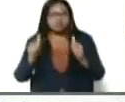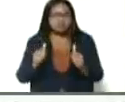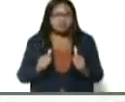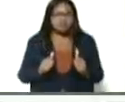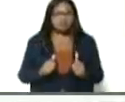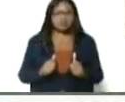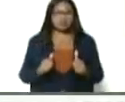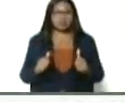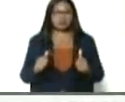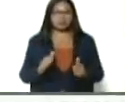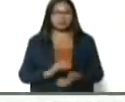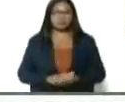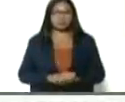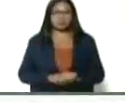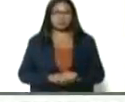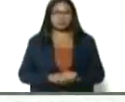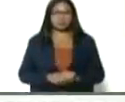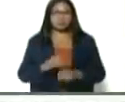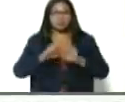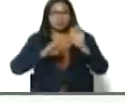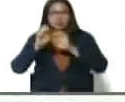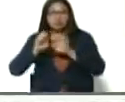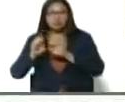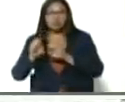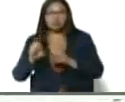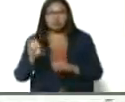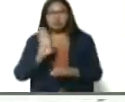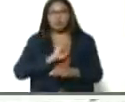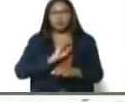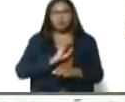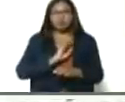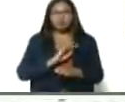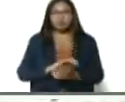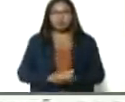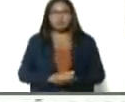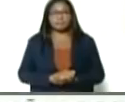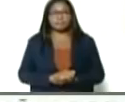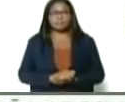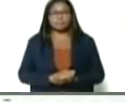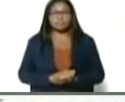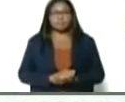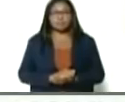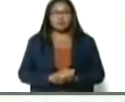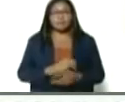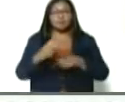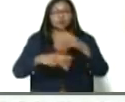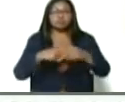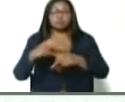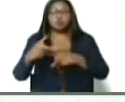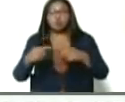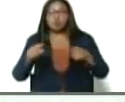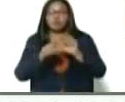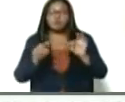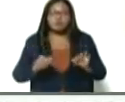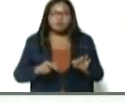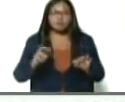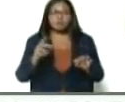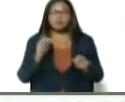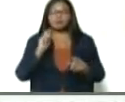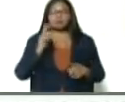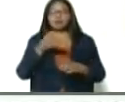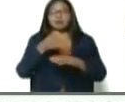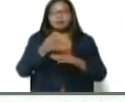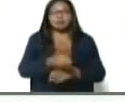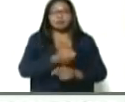en la evaluación de los recursos hidrobiológicos, procesos productivos en la actividad pesquera,